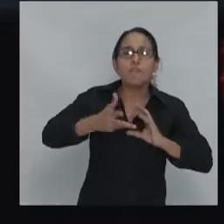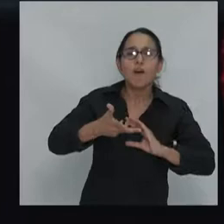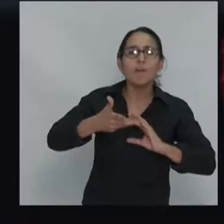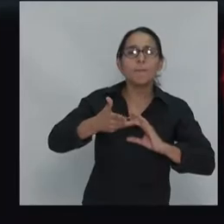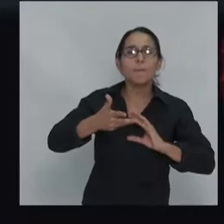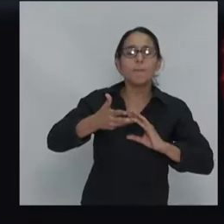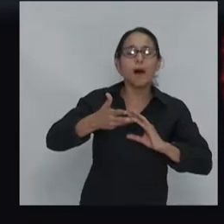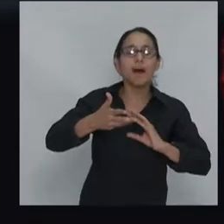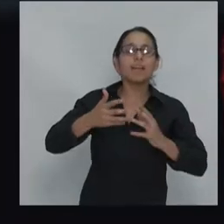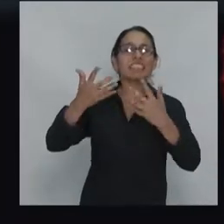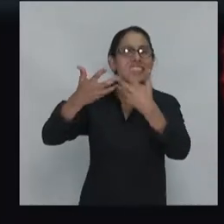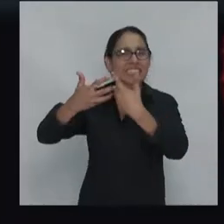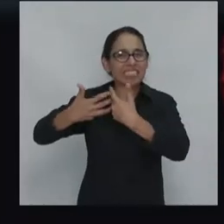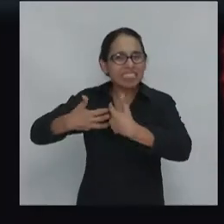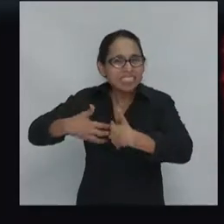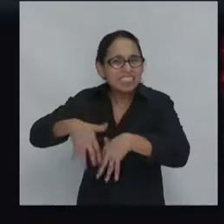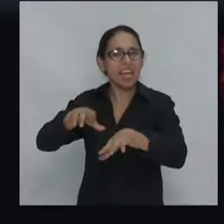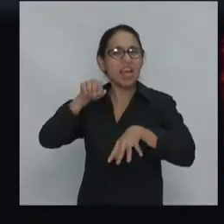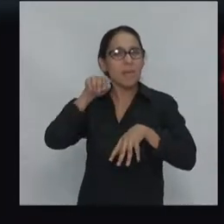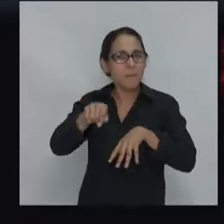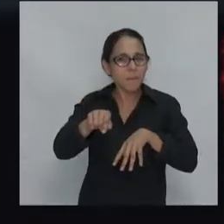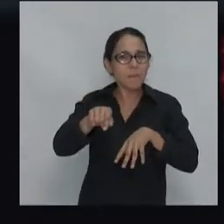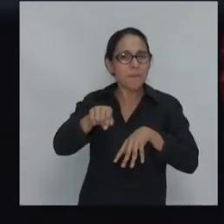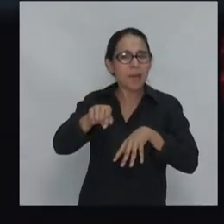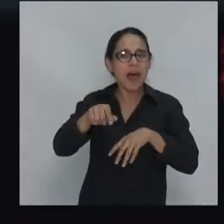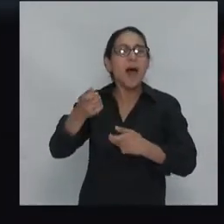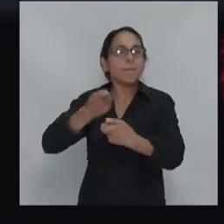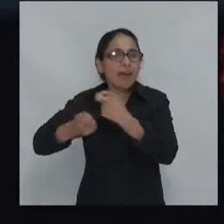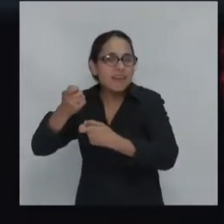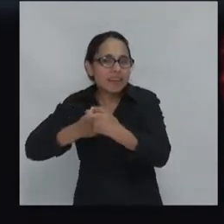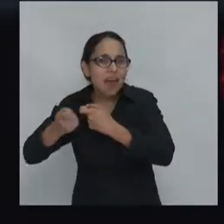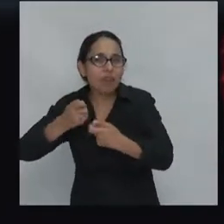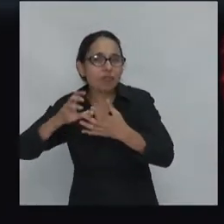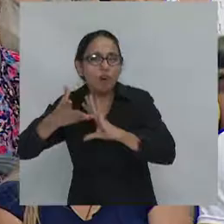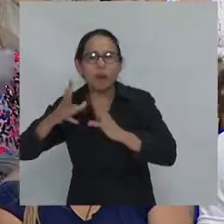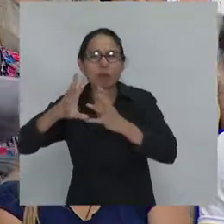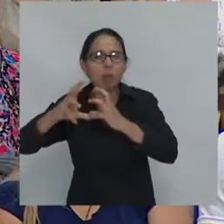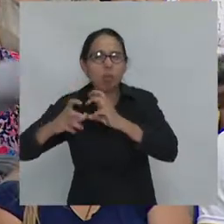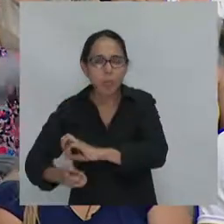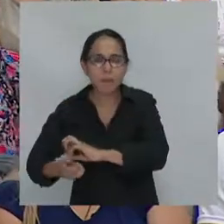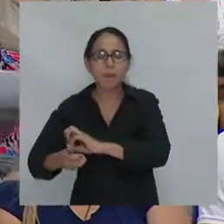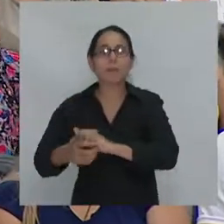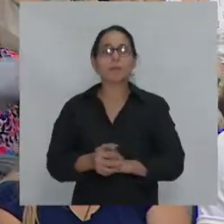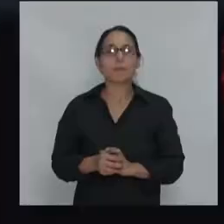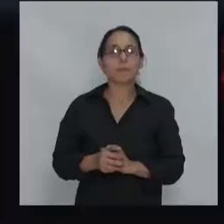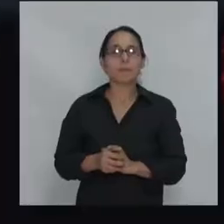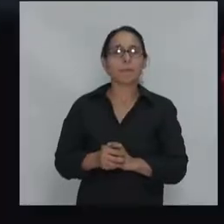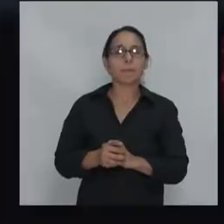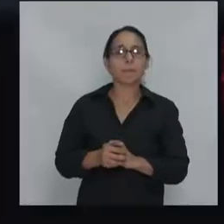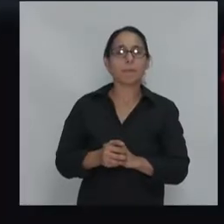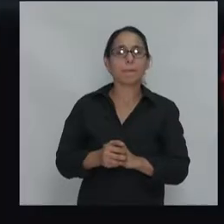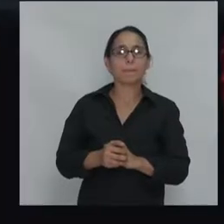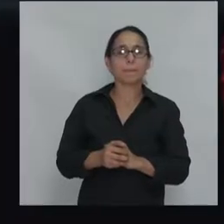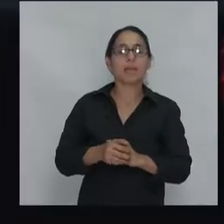del sistema mismo pro mercado la política de la